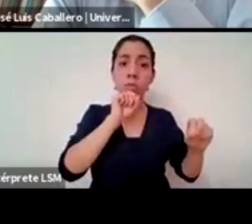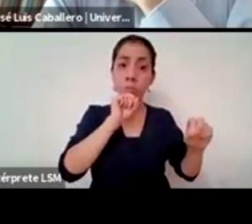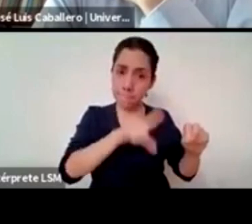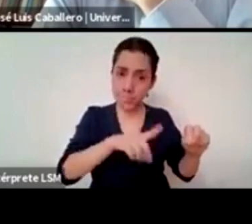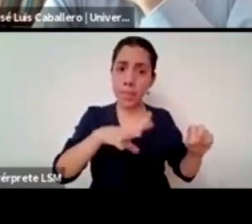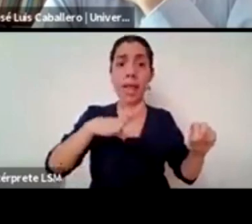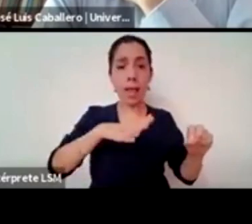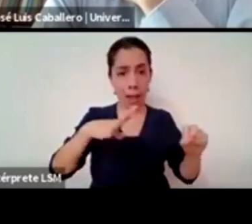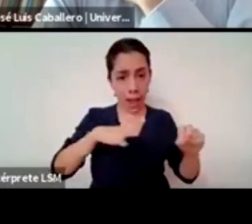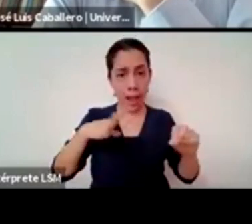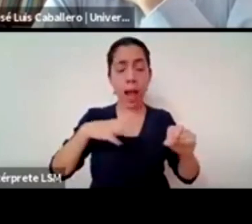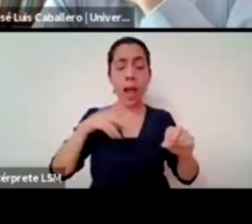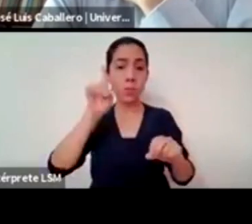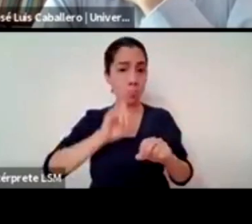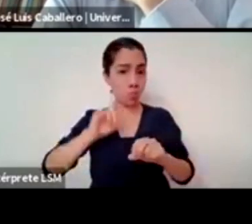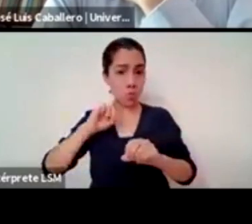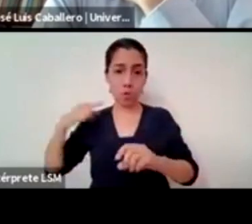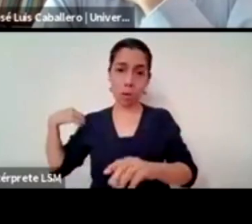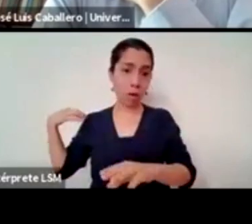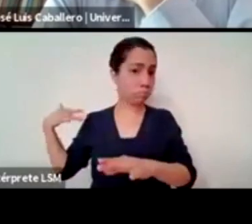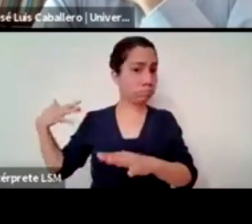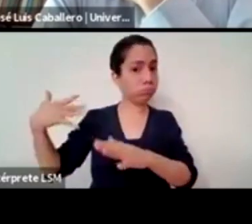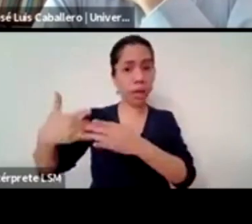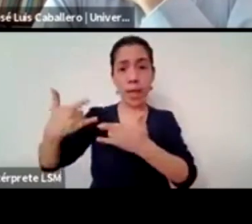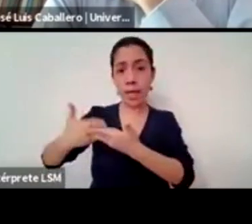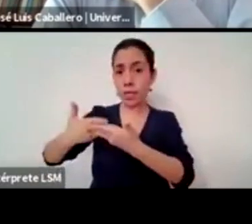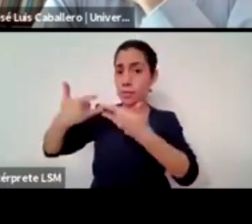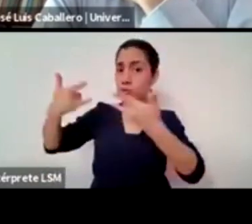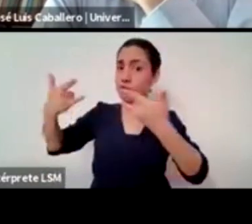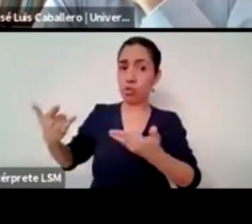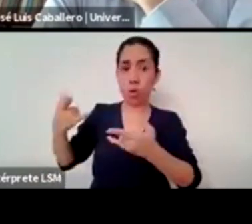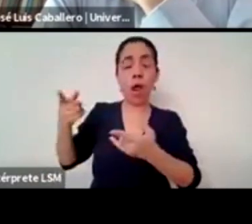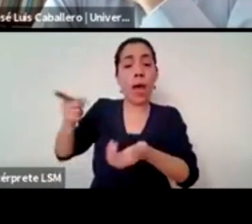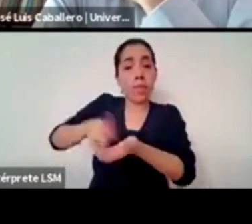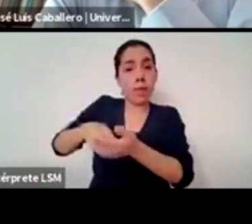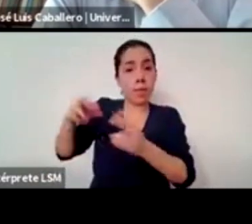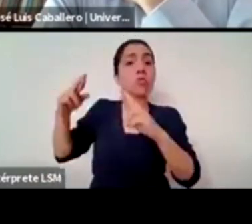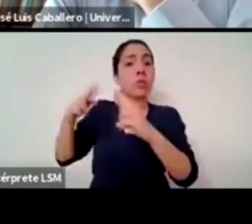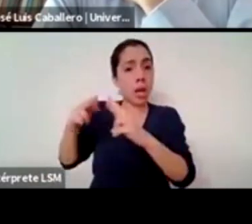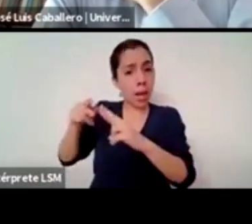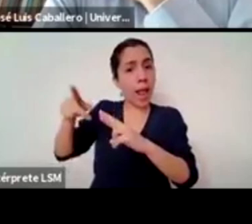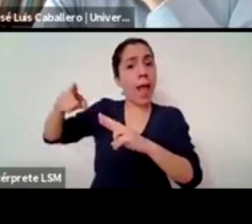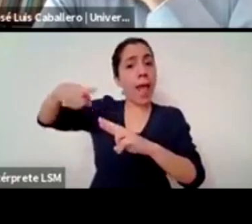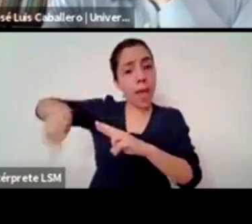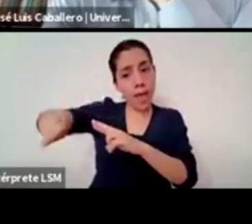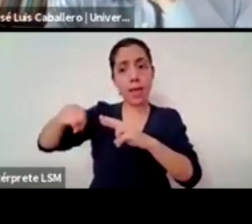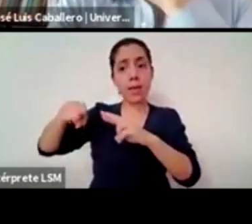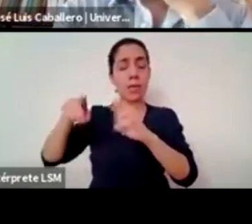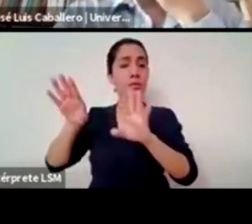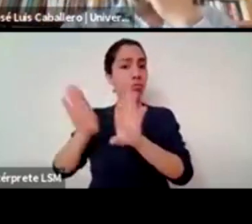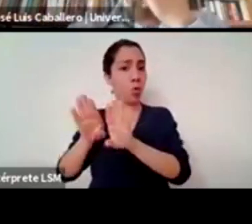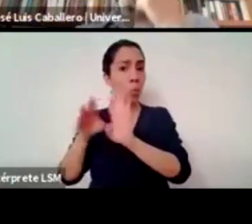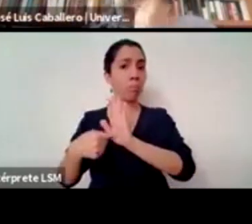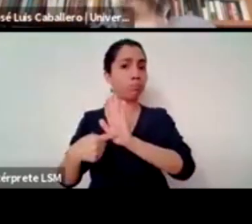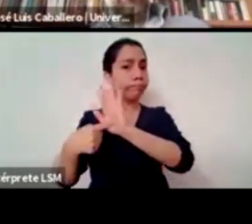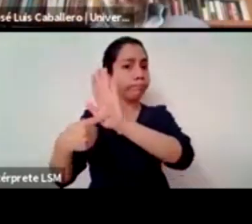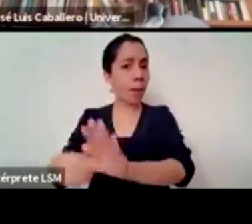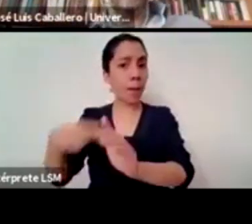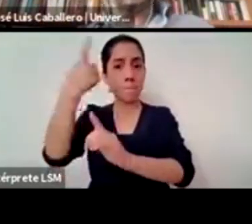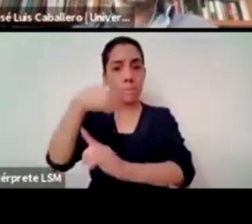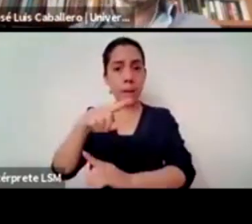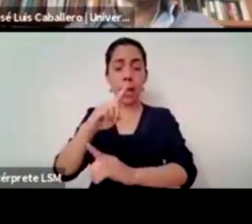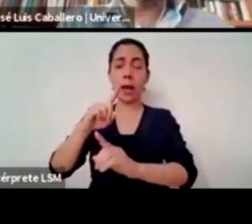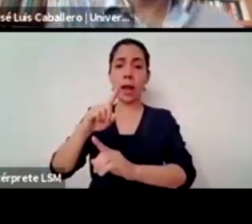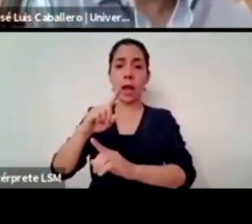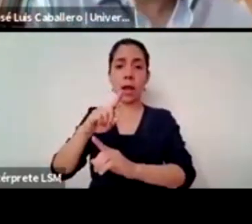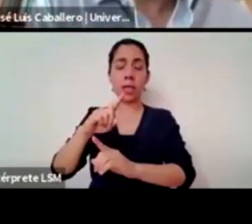fundamentales en el ámbito de la promoción de la búsqueda de la libertad en la lucha por la